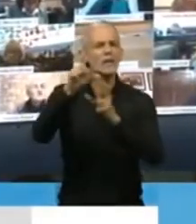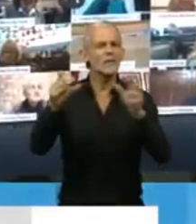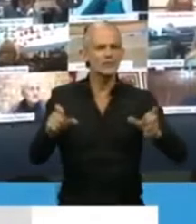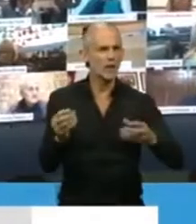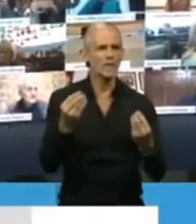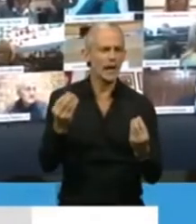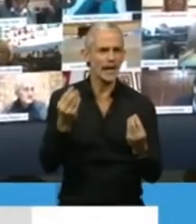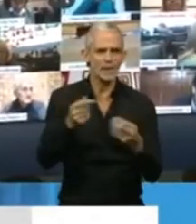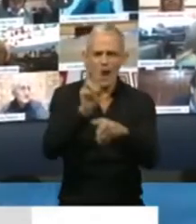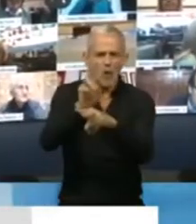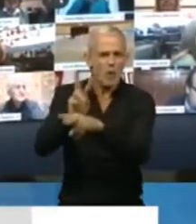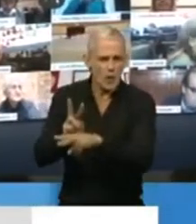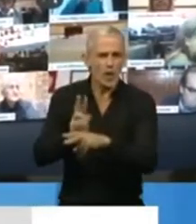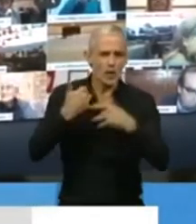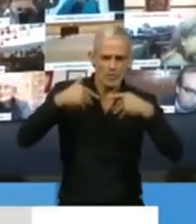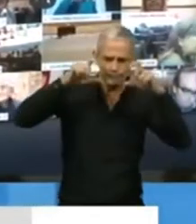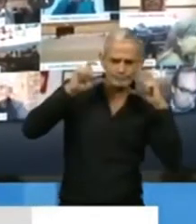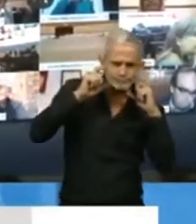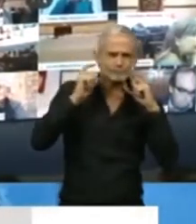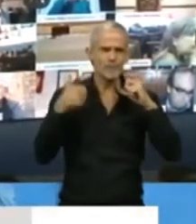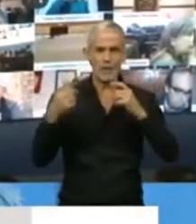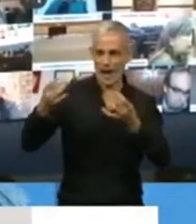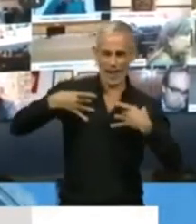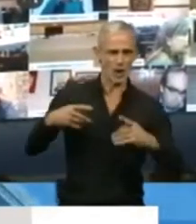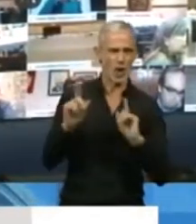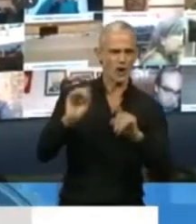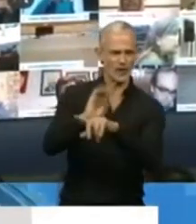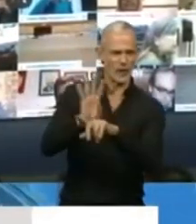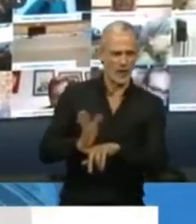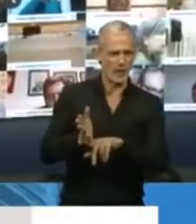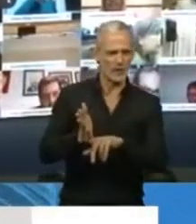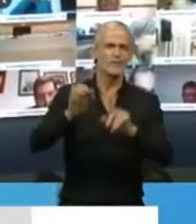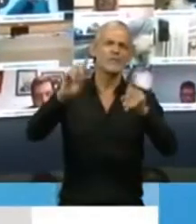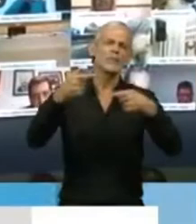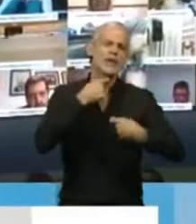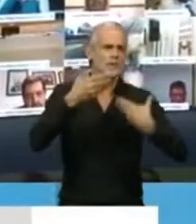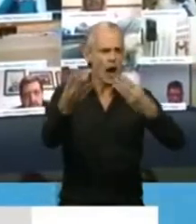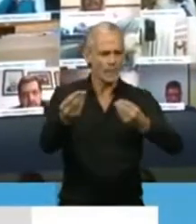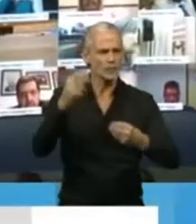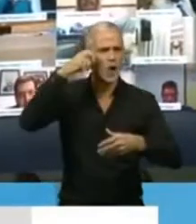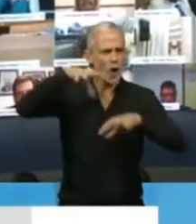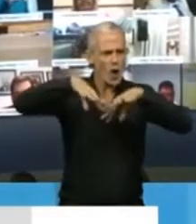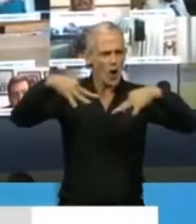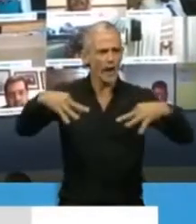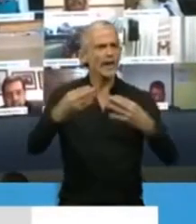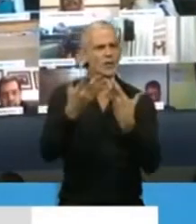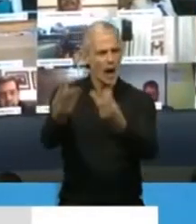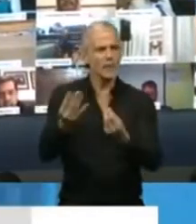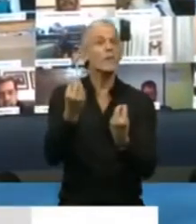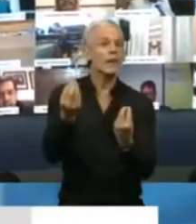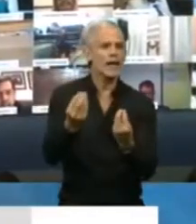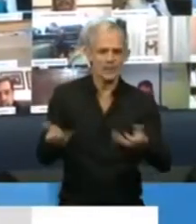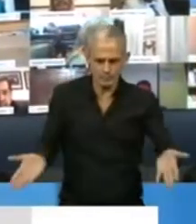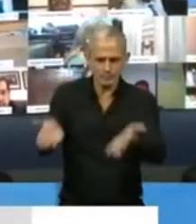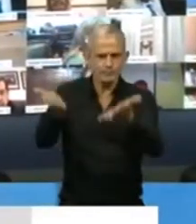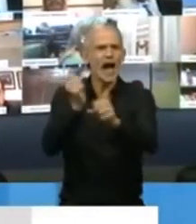mantener la protección necesaria y evitar así los contagios. Por ello, queremos apoyarlos desde el Congreso para que puedan realizar su trabajo